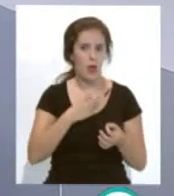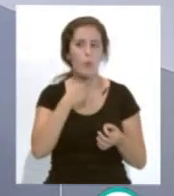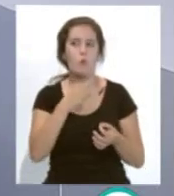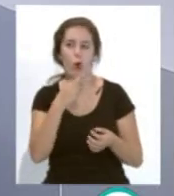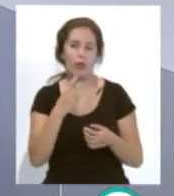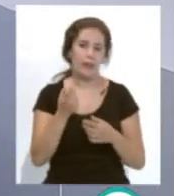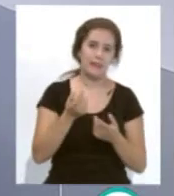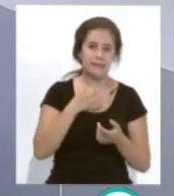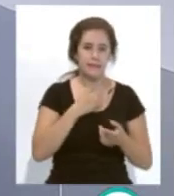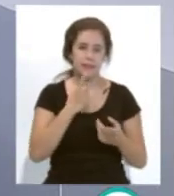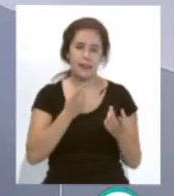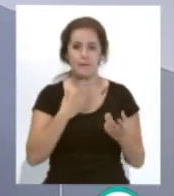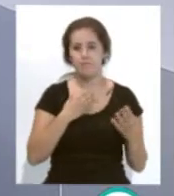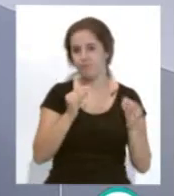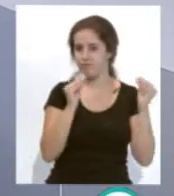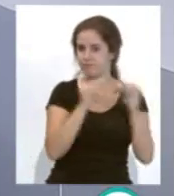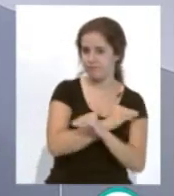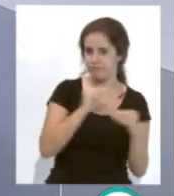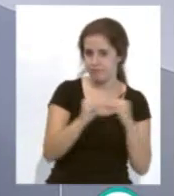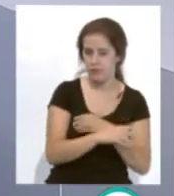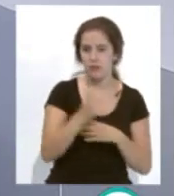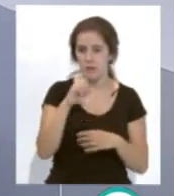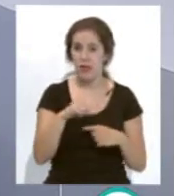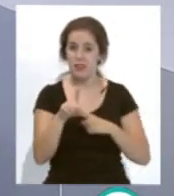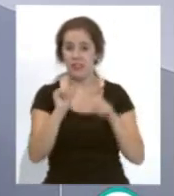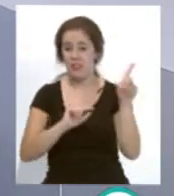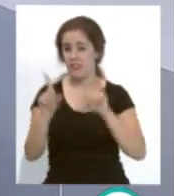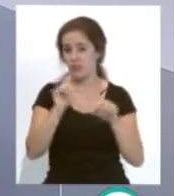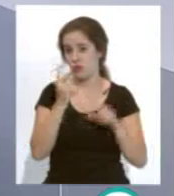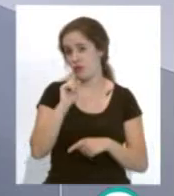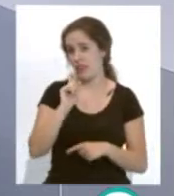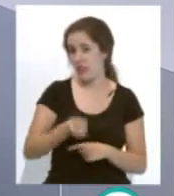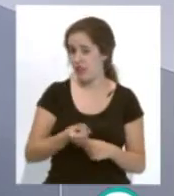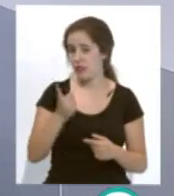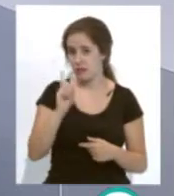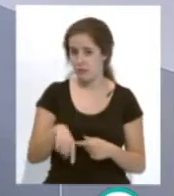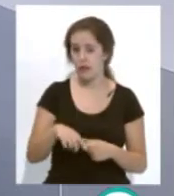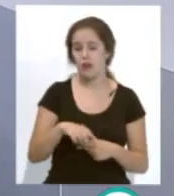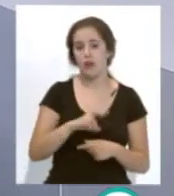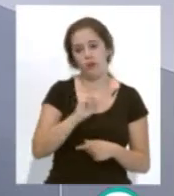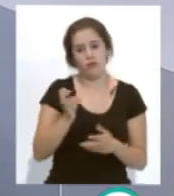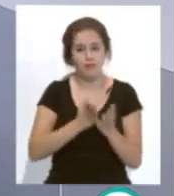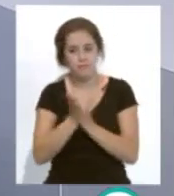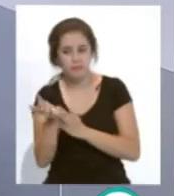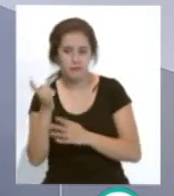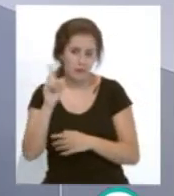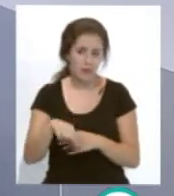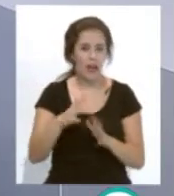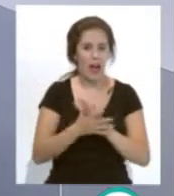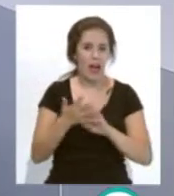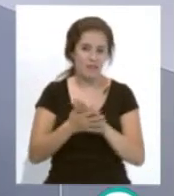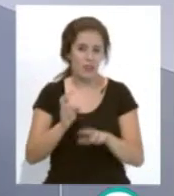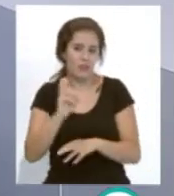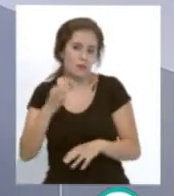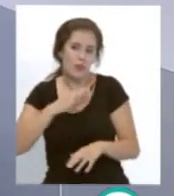discordantes siempre que se toma una decisión en una dirección salen otros en otras direcciones hablando de lo que